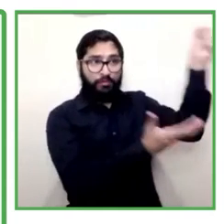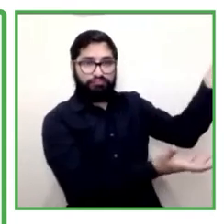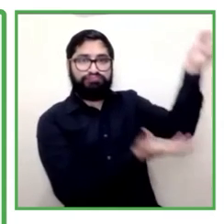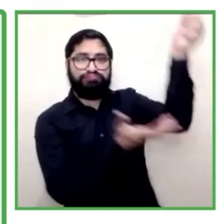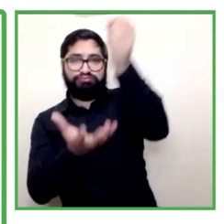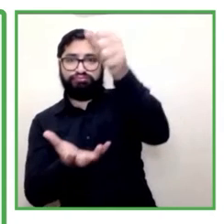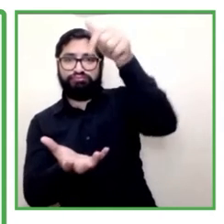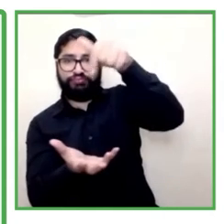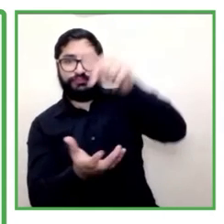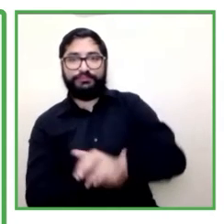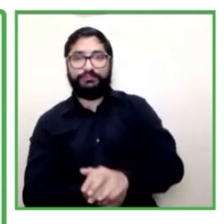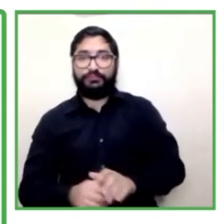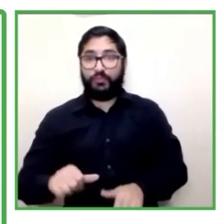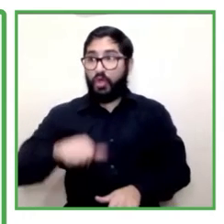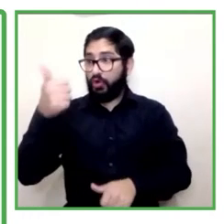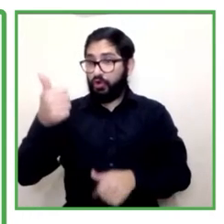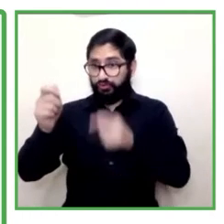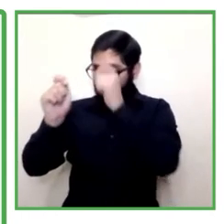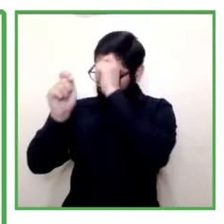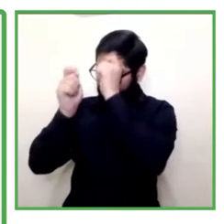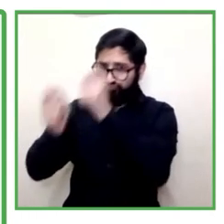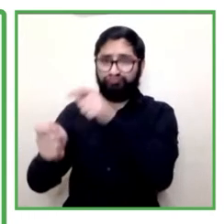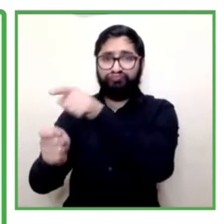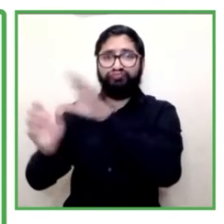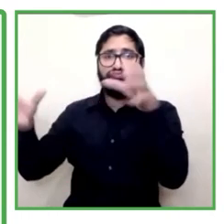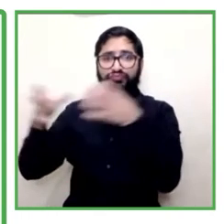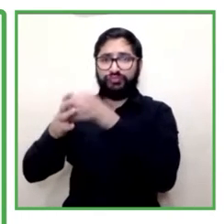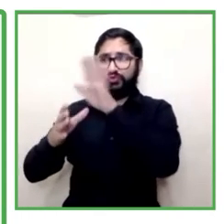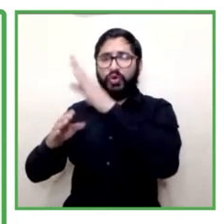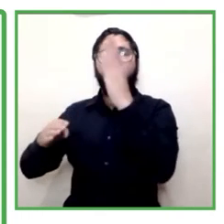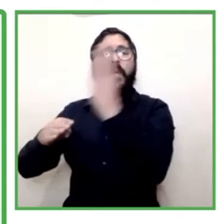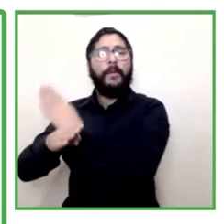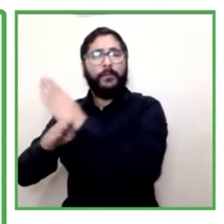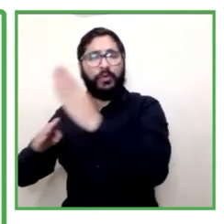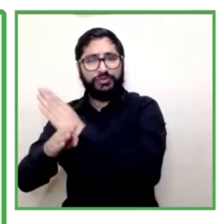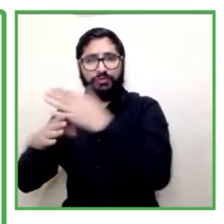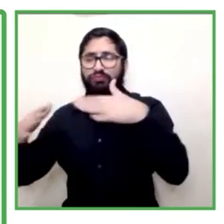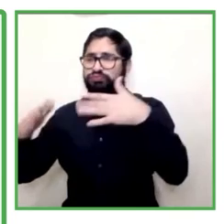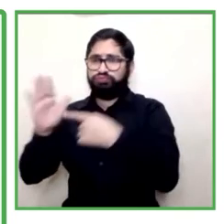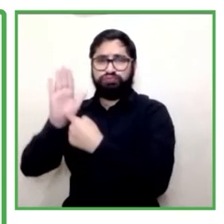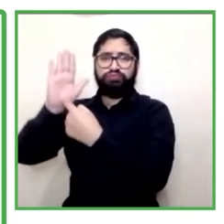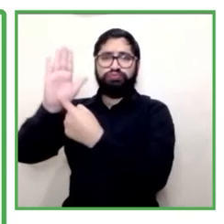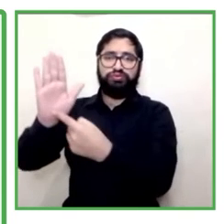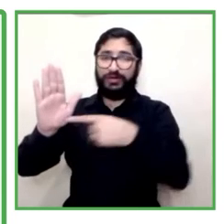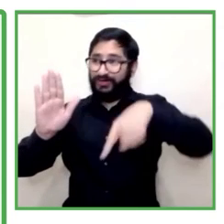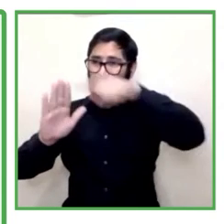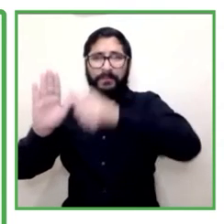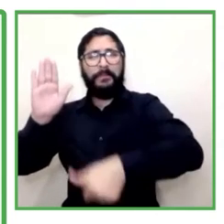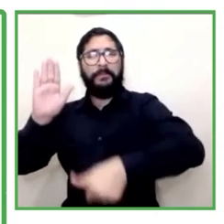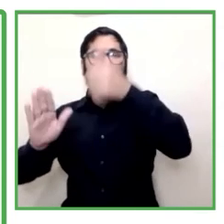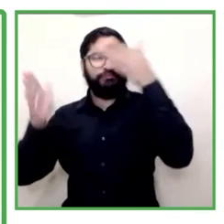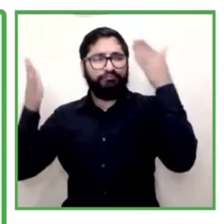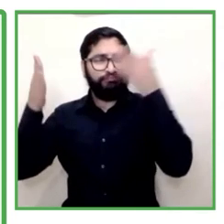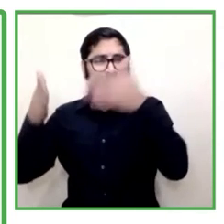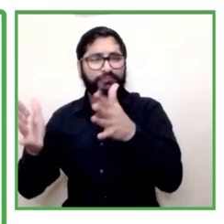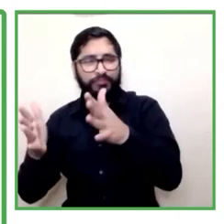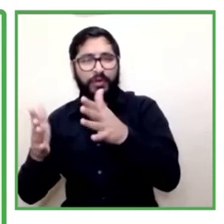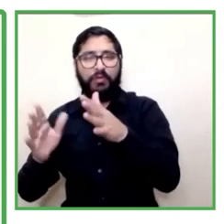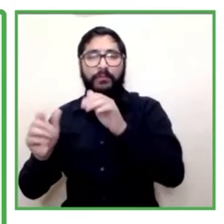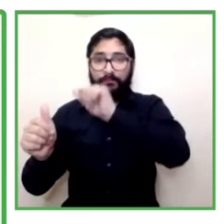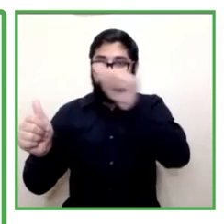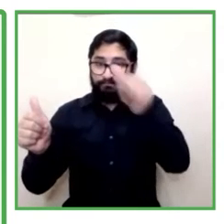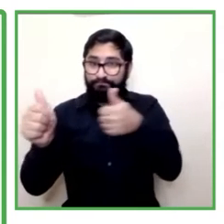del sector empresarial como un impacto y es que han movilizado el acompañamiento de la entidad para fortalecer sus